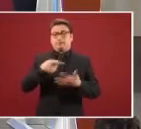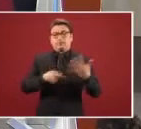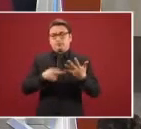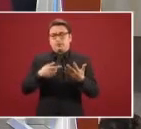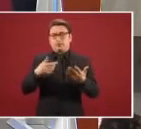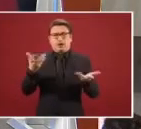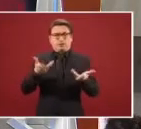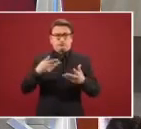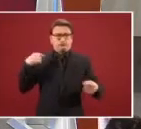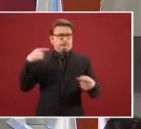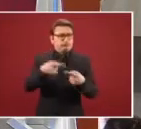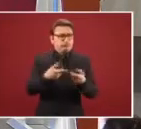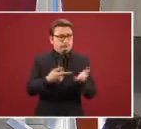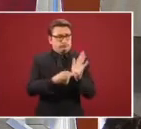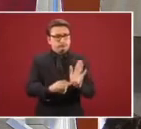esta fecha?